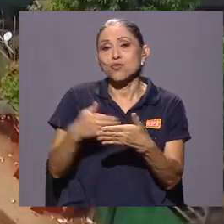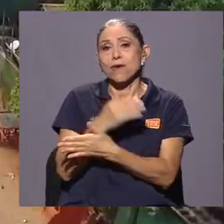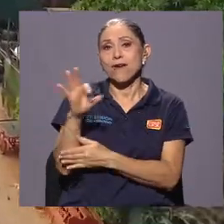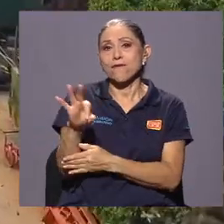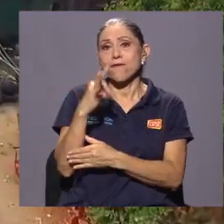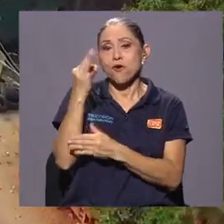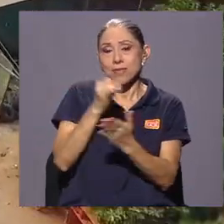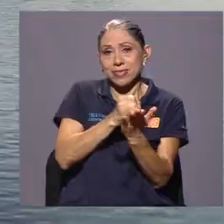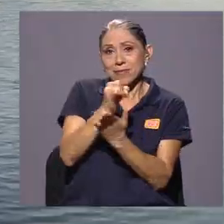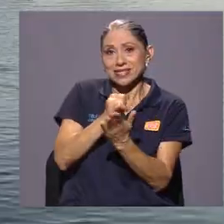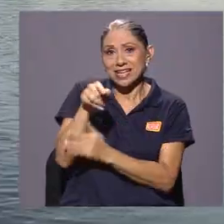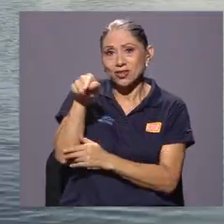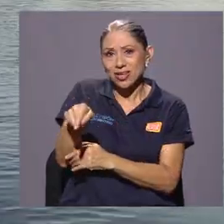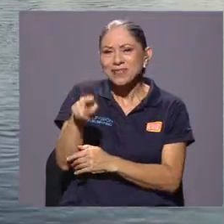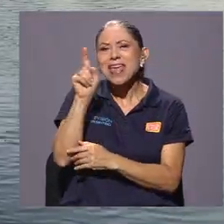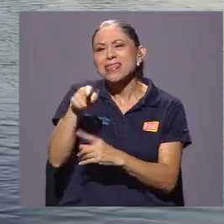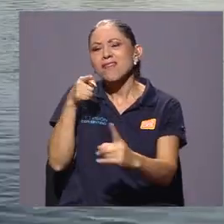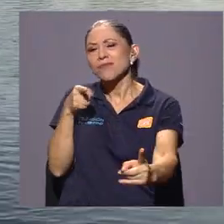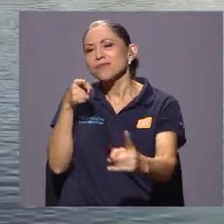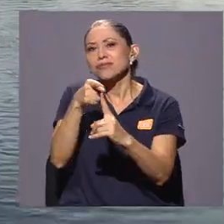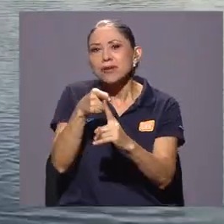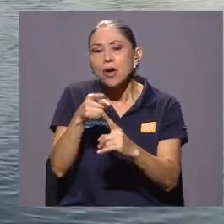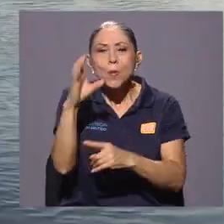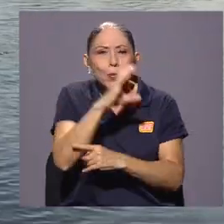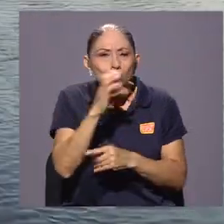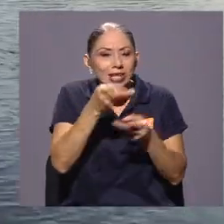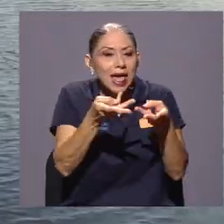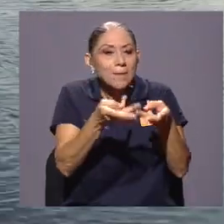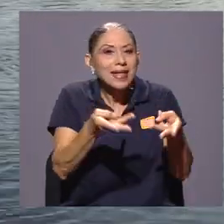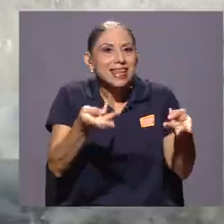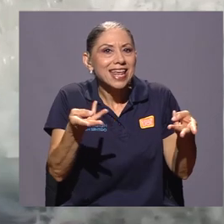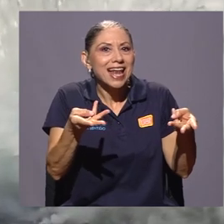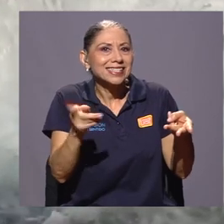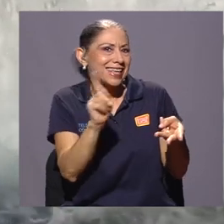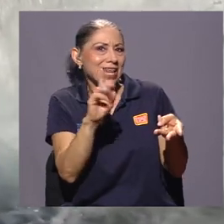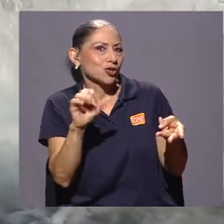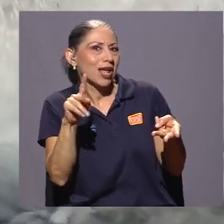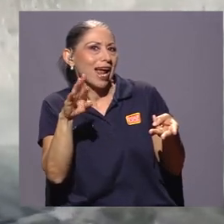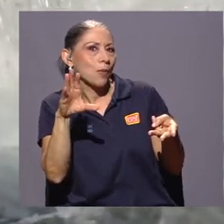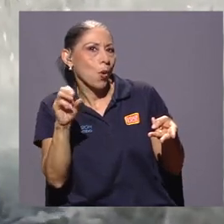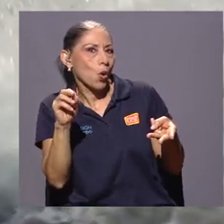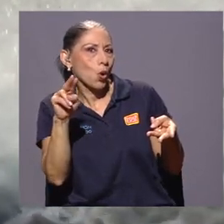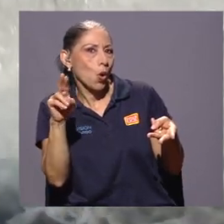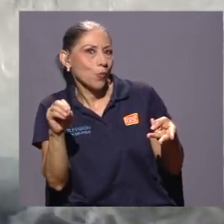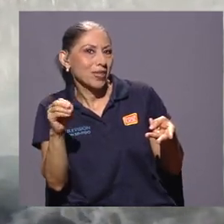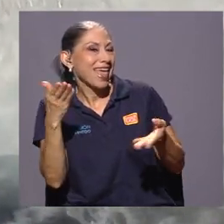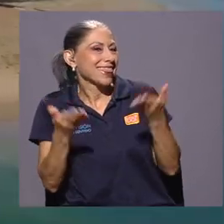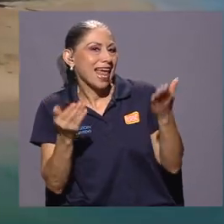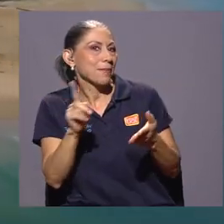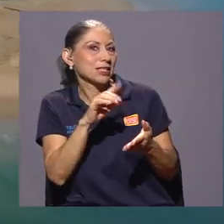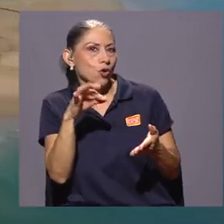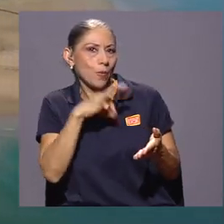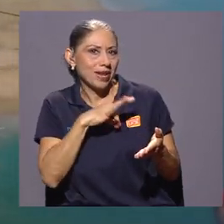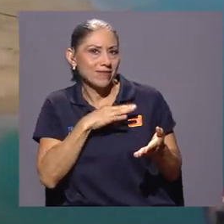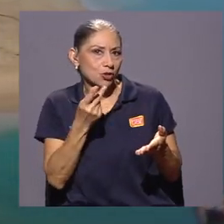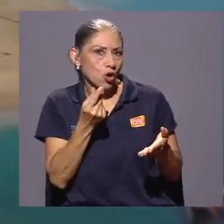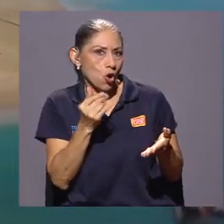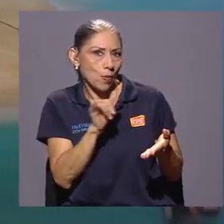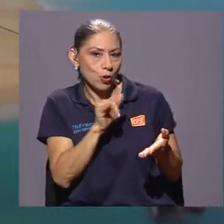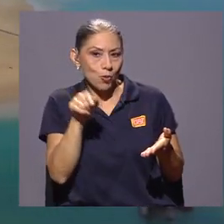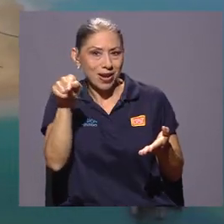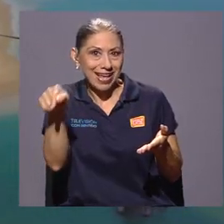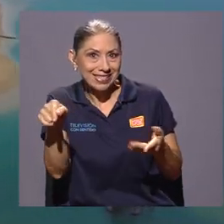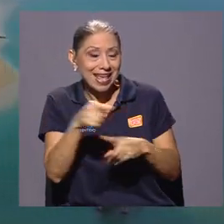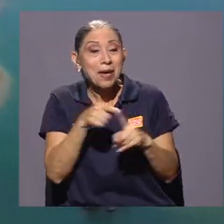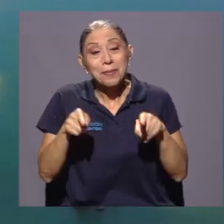investigación en esta área deberá ir hacia la búsqueda de materiales alternativos al carbono que quizá no tengan su mismo beneficio económico, pero que ofrezcan las